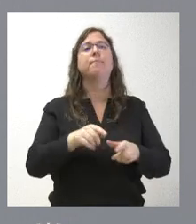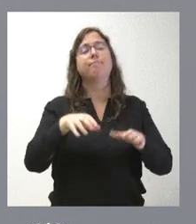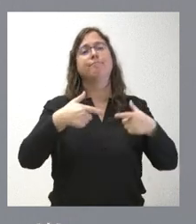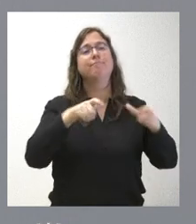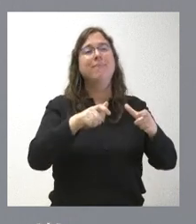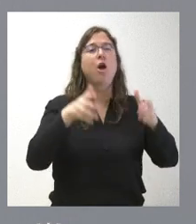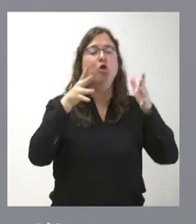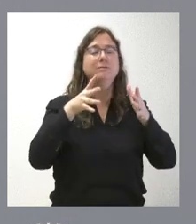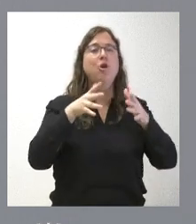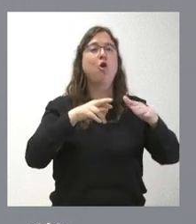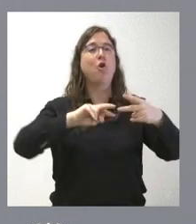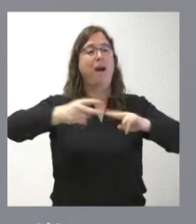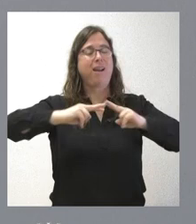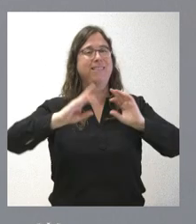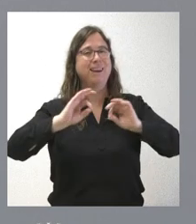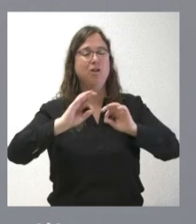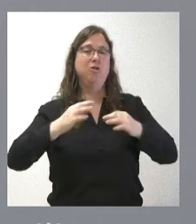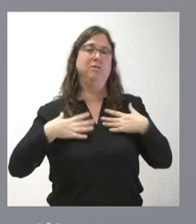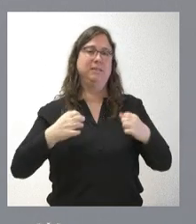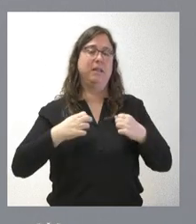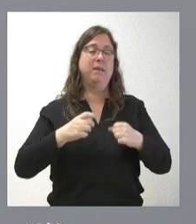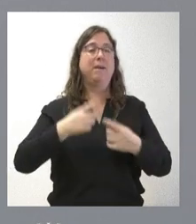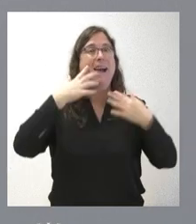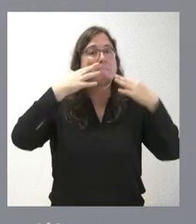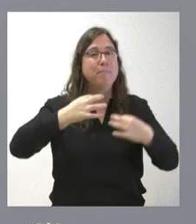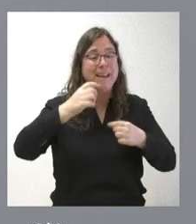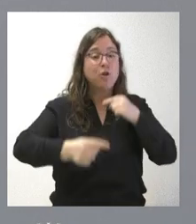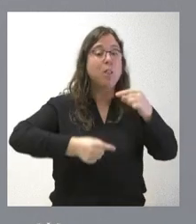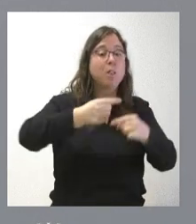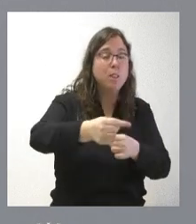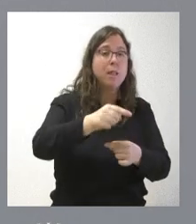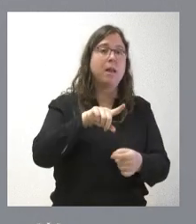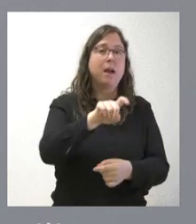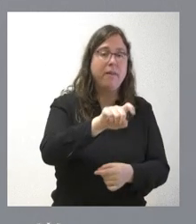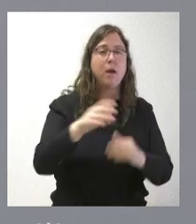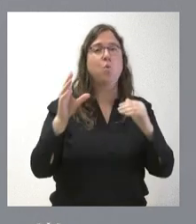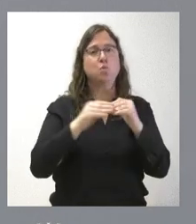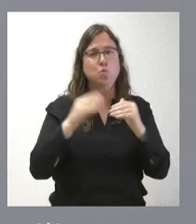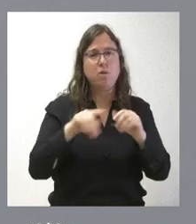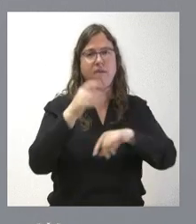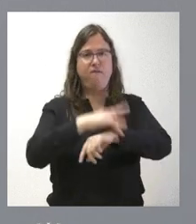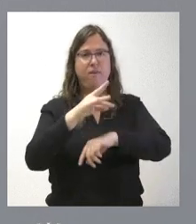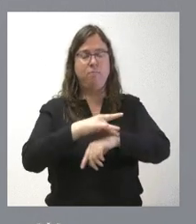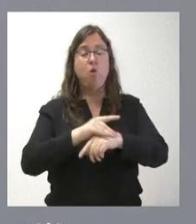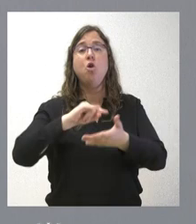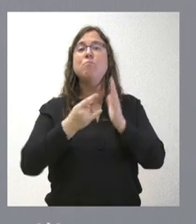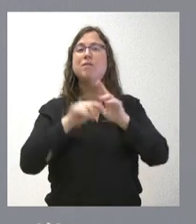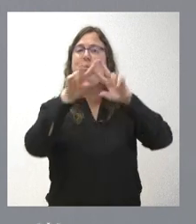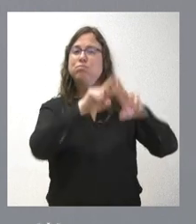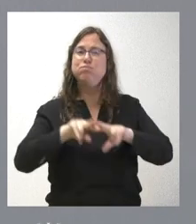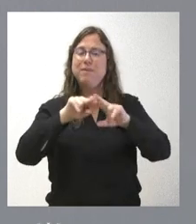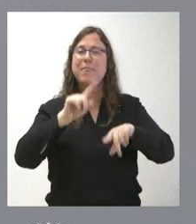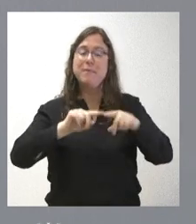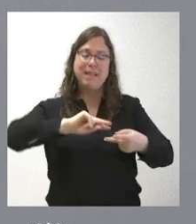Genético del SACIL para determinar el riesgo oncológico hereditario de pacientes y usuarios. Son proyectos de investigación relativos a diversas